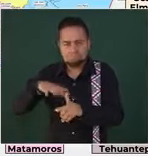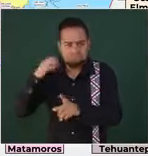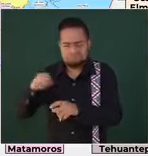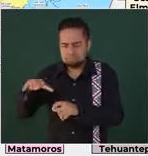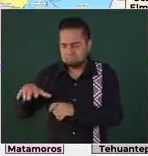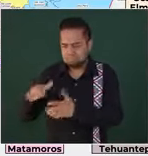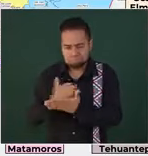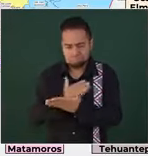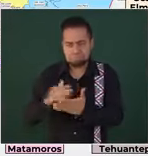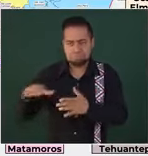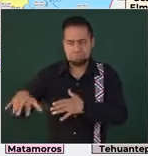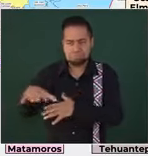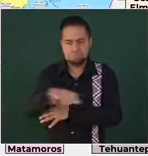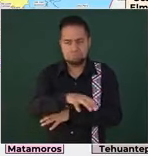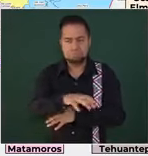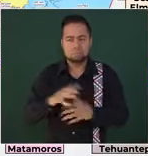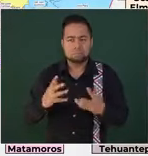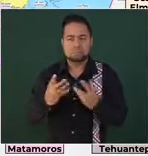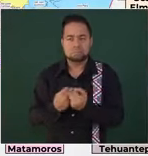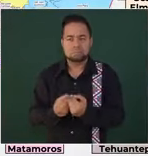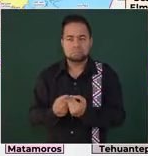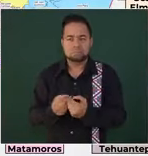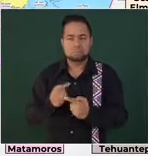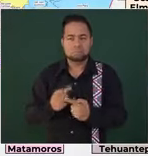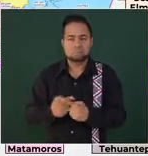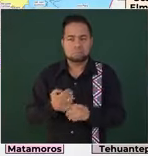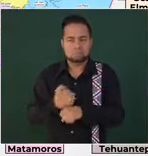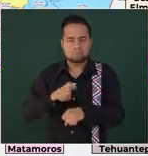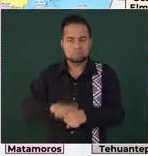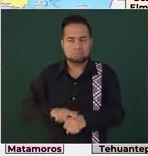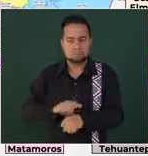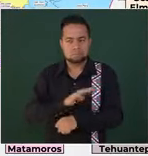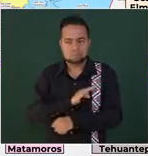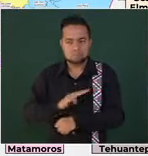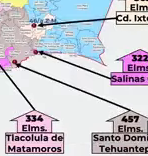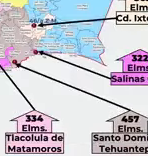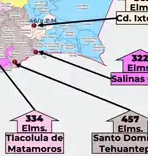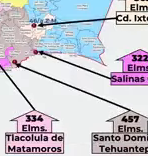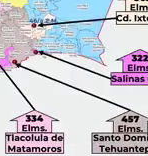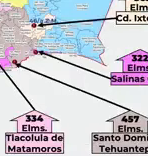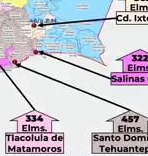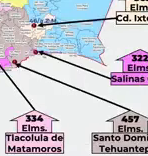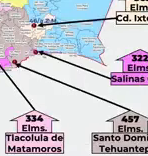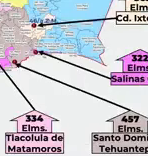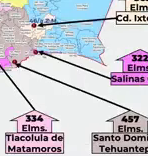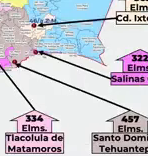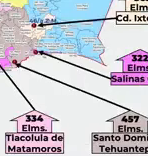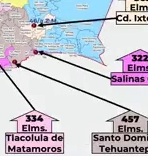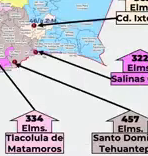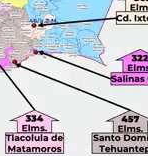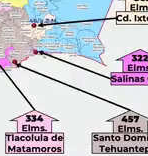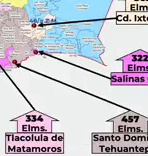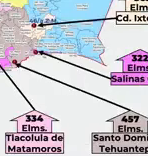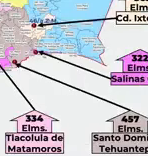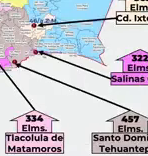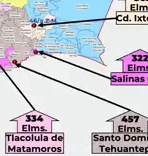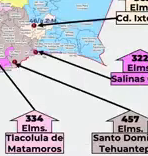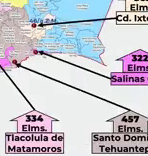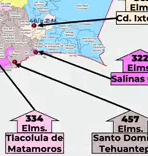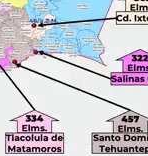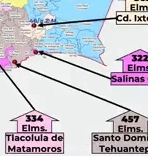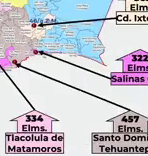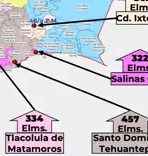manera estrecha las fuerzas estatales, municipales y federales para garantizar la seguridad de los